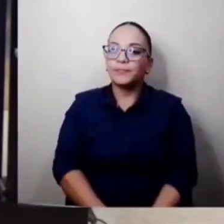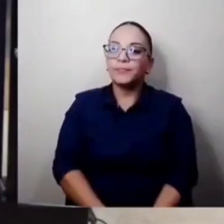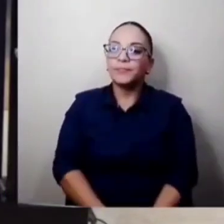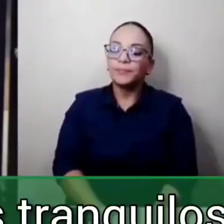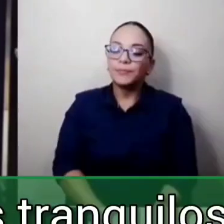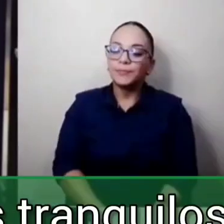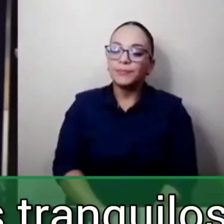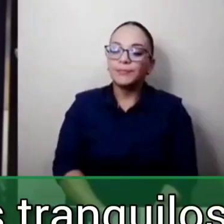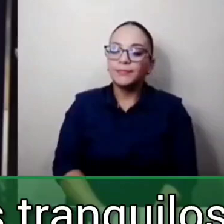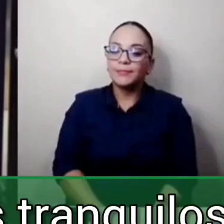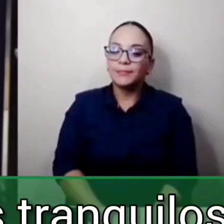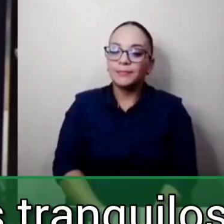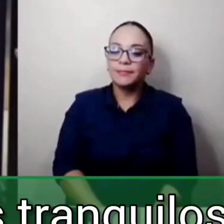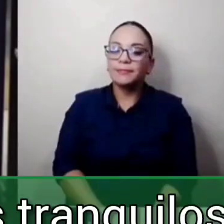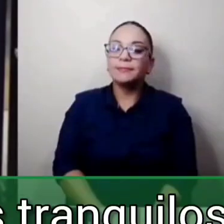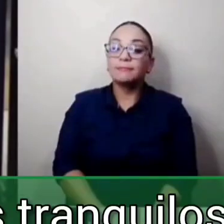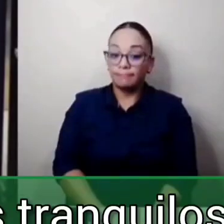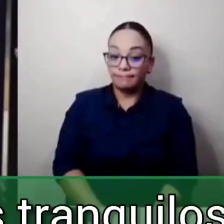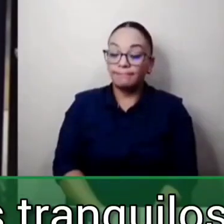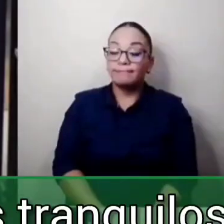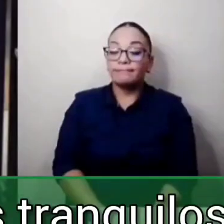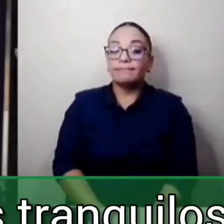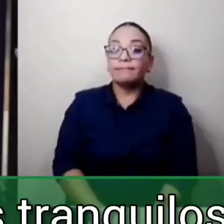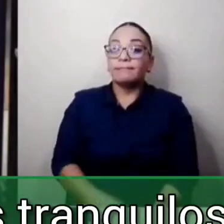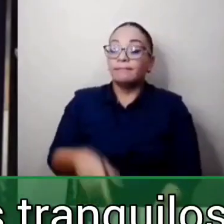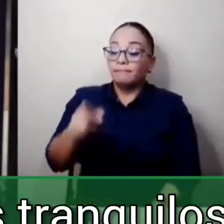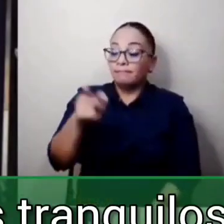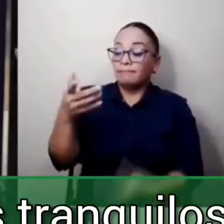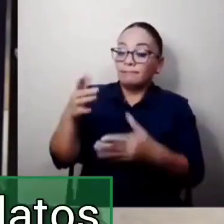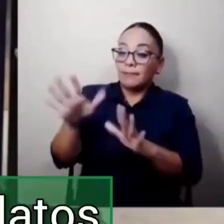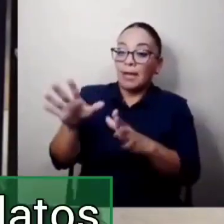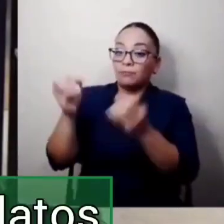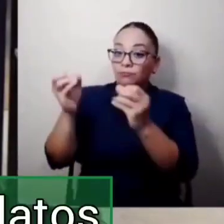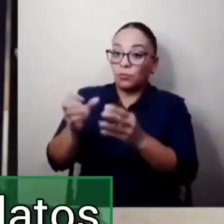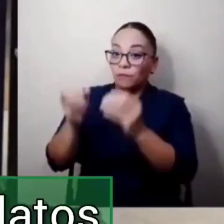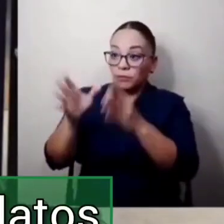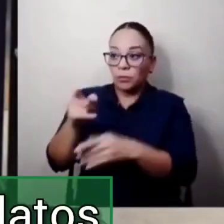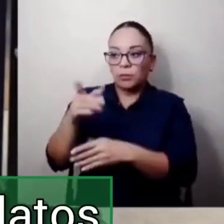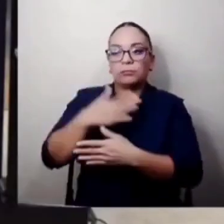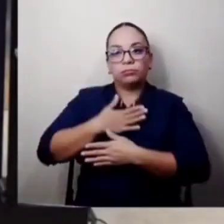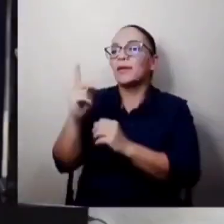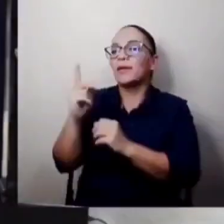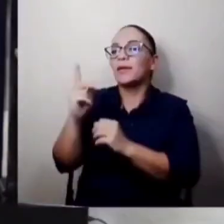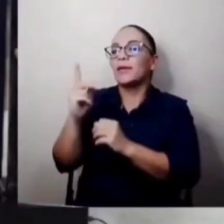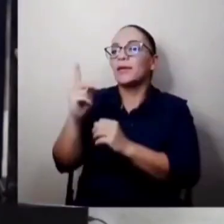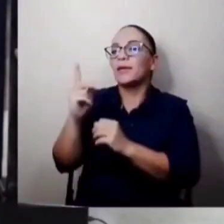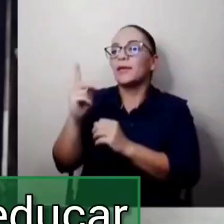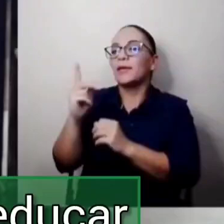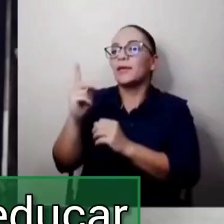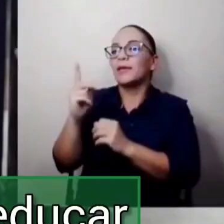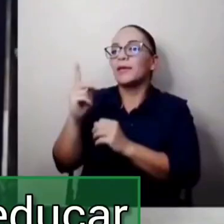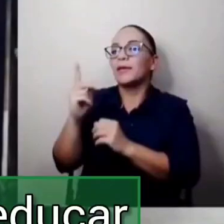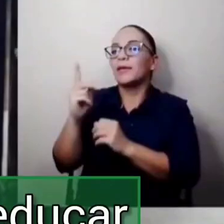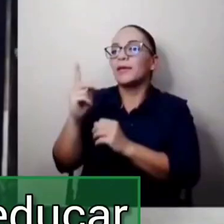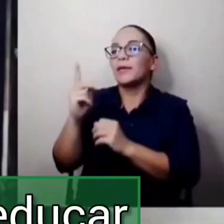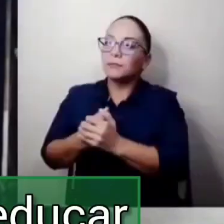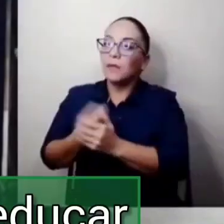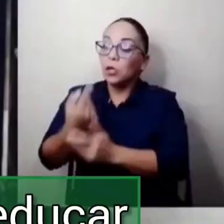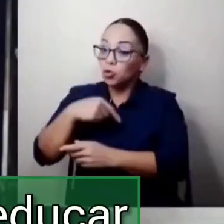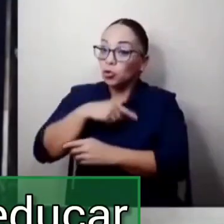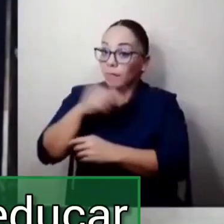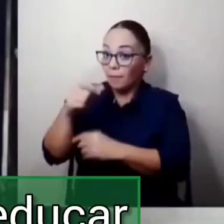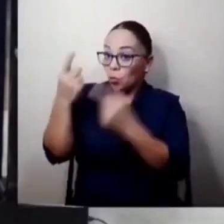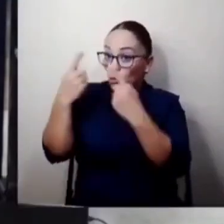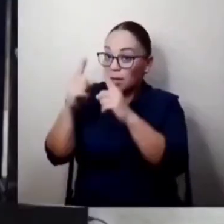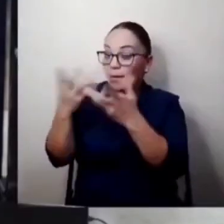señoras y señores educadores pueden estar más tranquilos que no les van a estar rojando plata. Tenemos que hacer que los educadores se